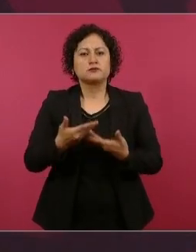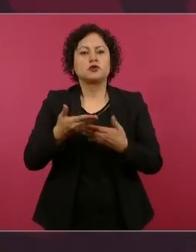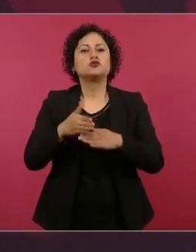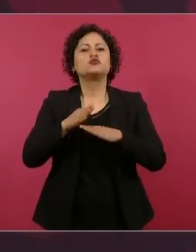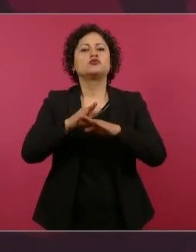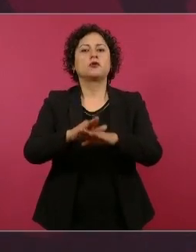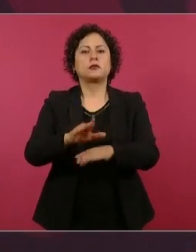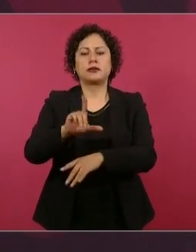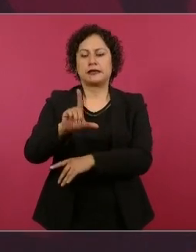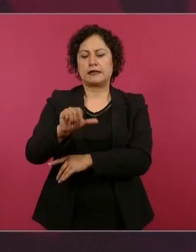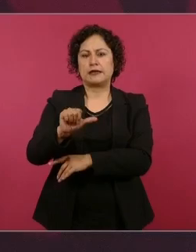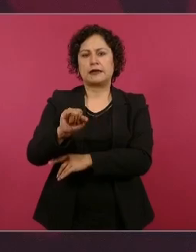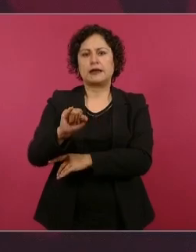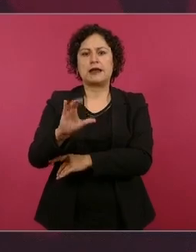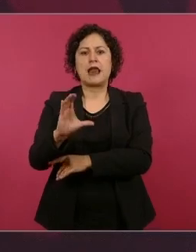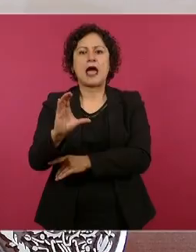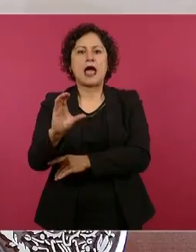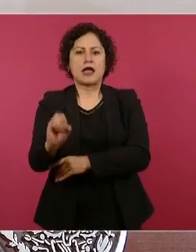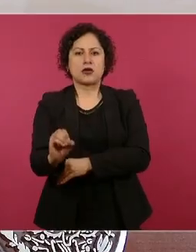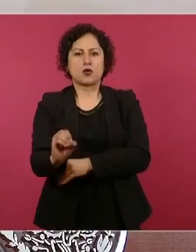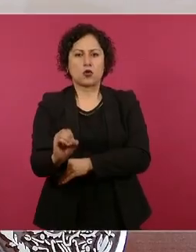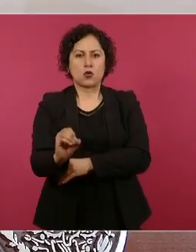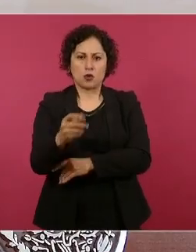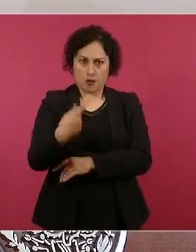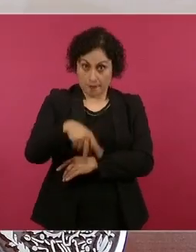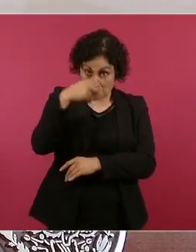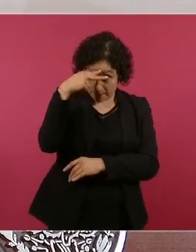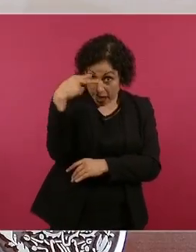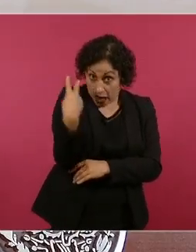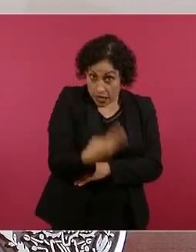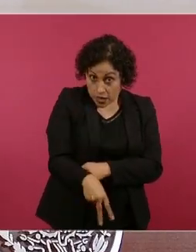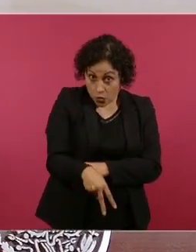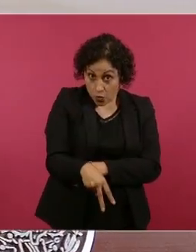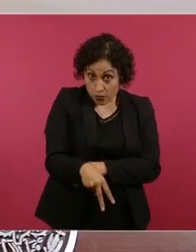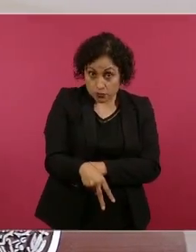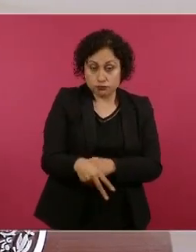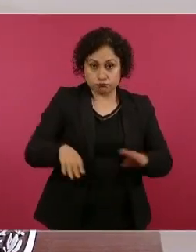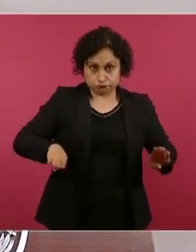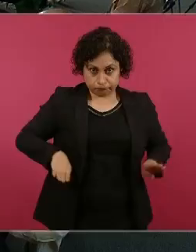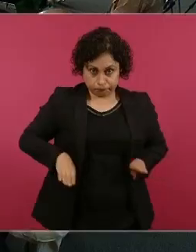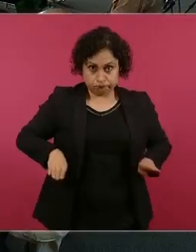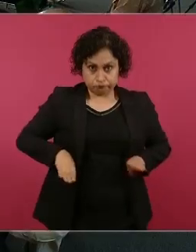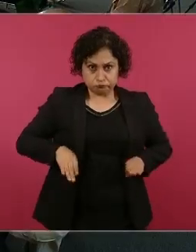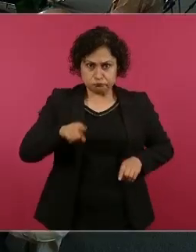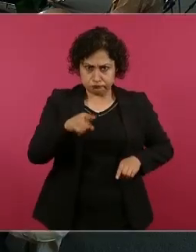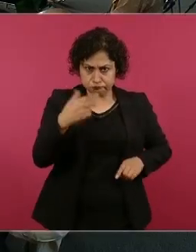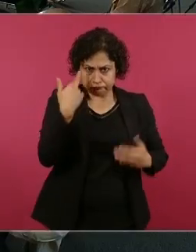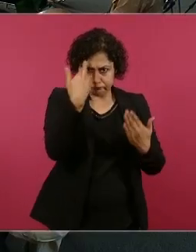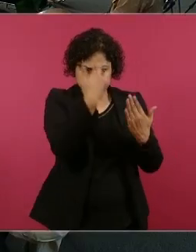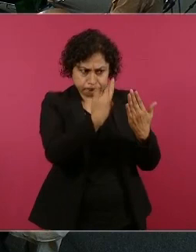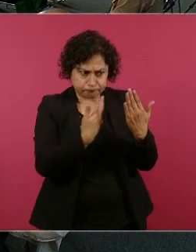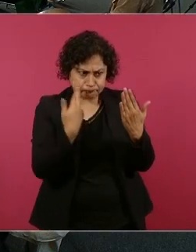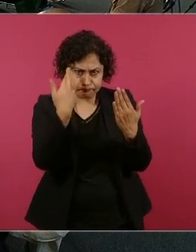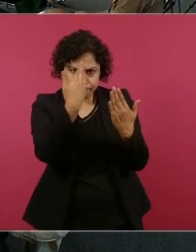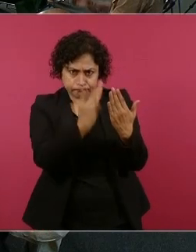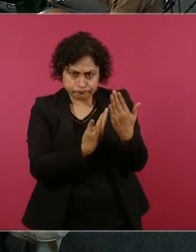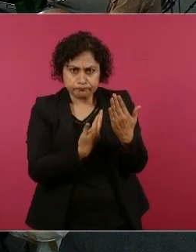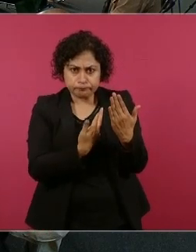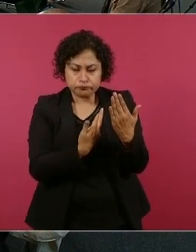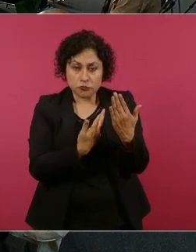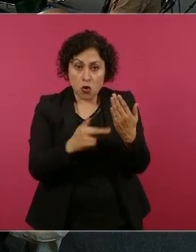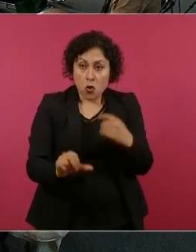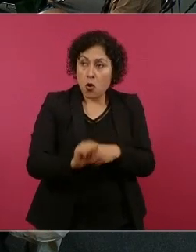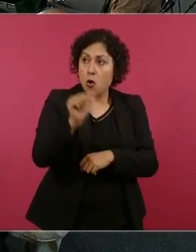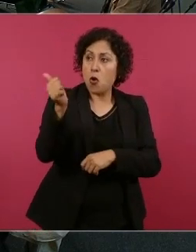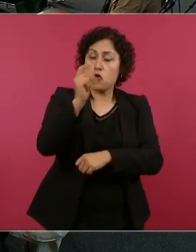en México. Hay países en donde todavía del presupuesto público